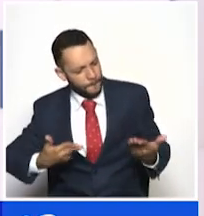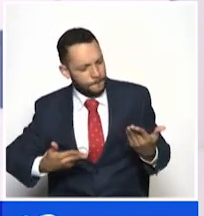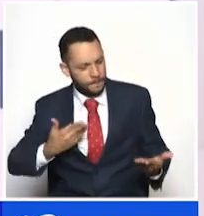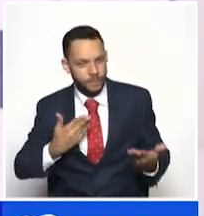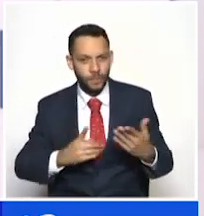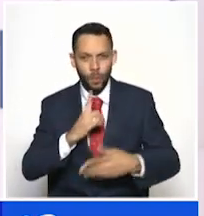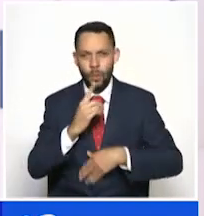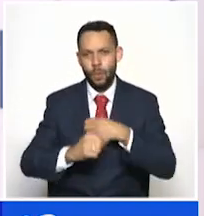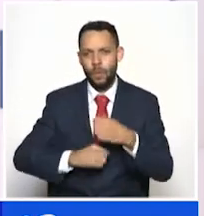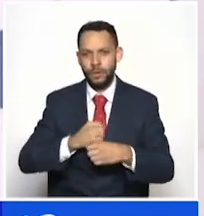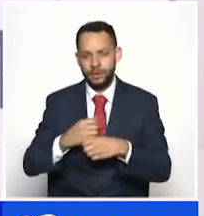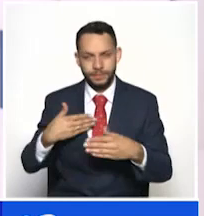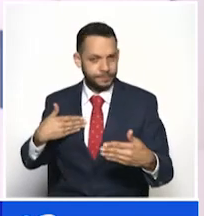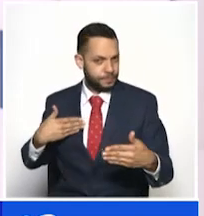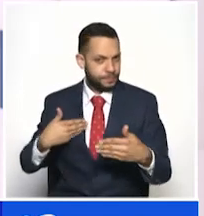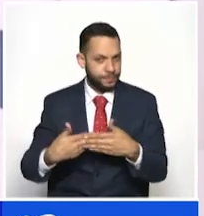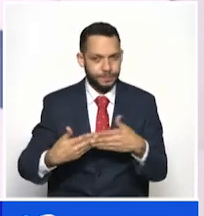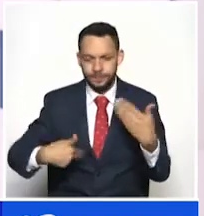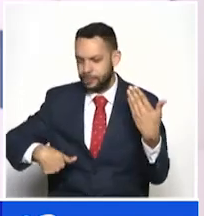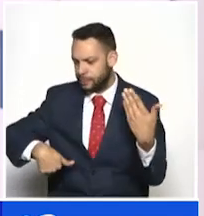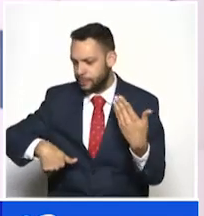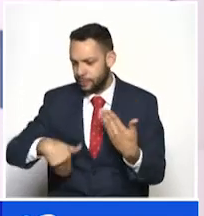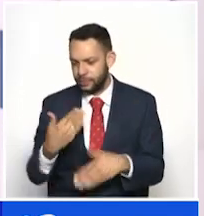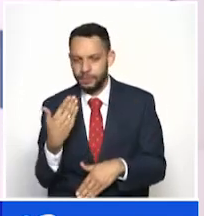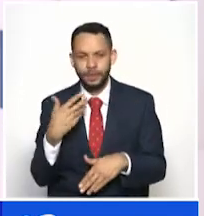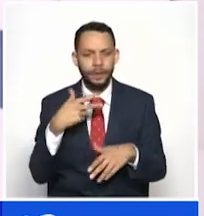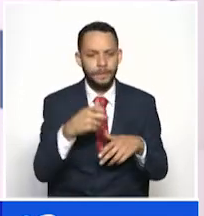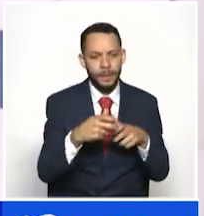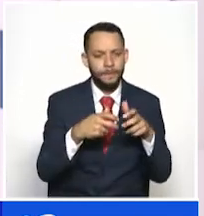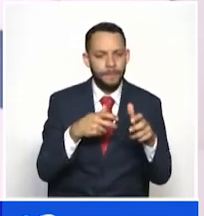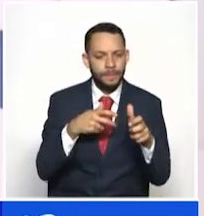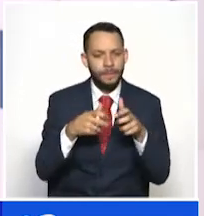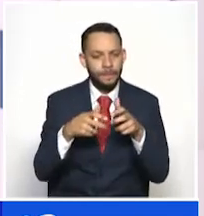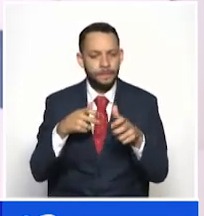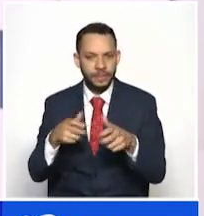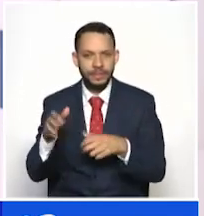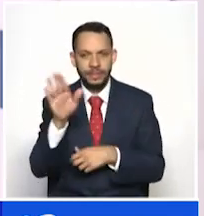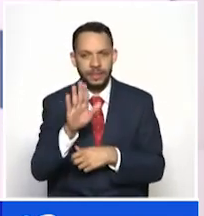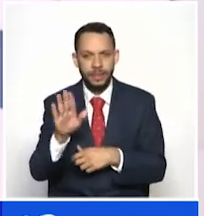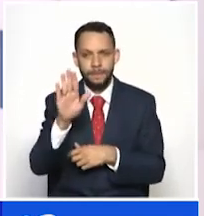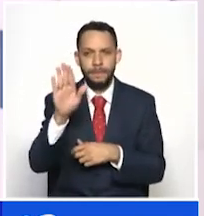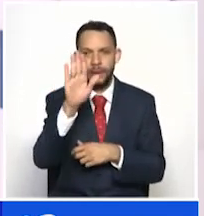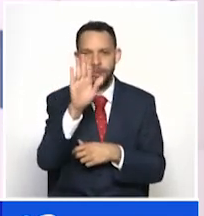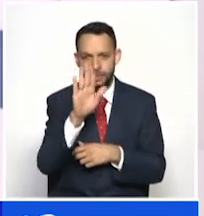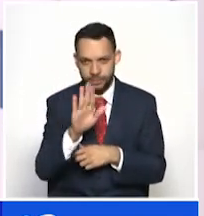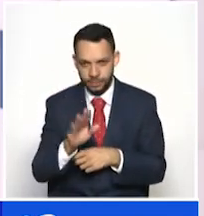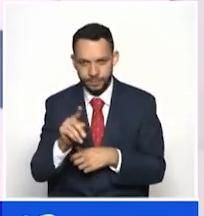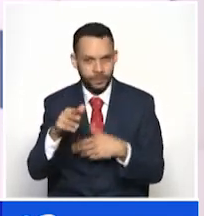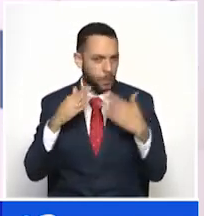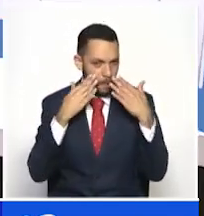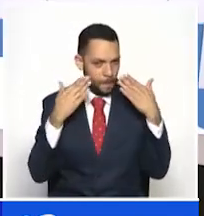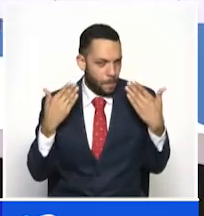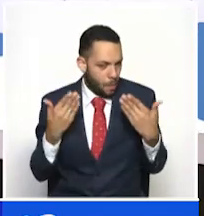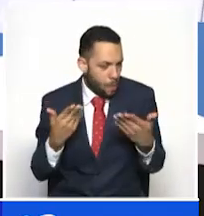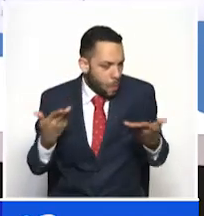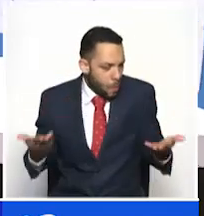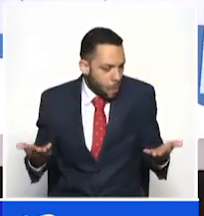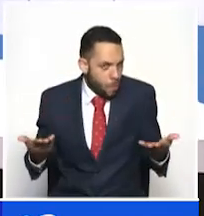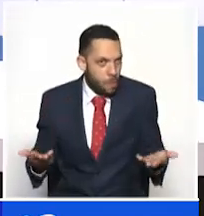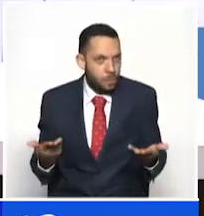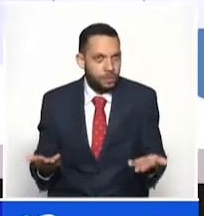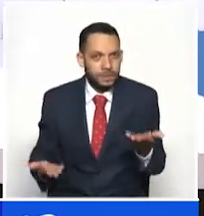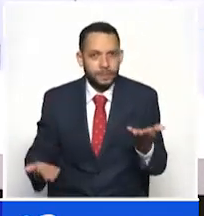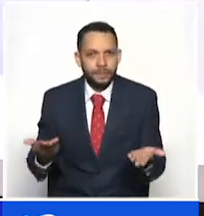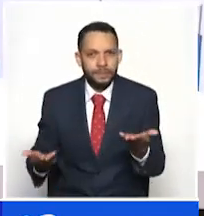este año y desde que empezó la jornada o las jornadas de vacunación en los tres departamentos del eje cafetero. Vamos entonces